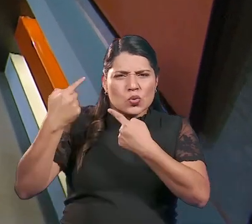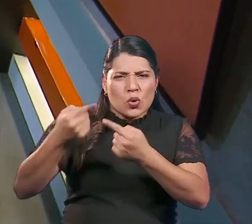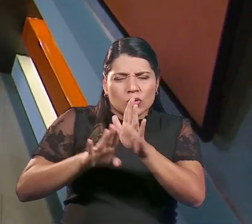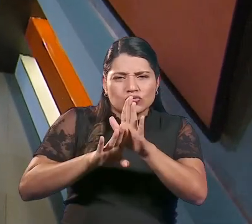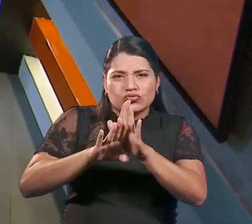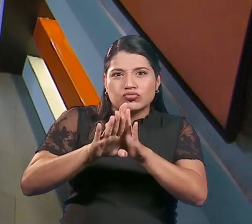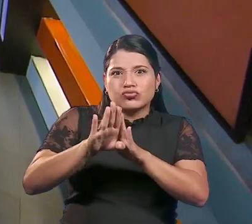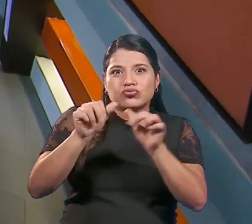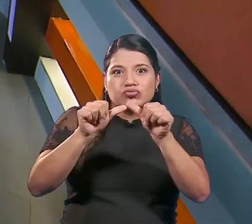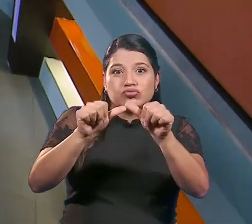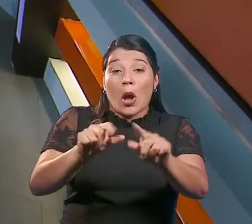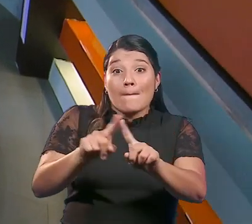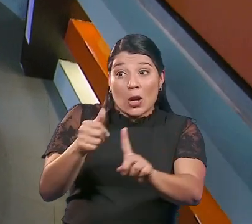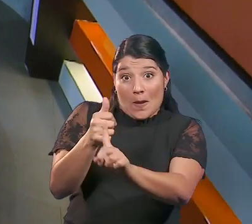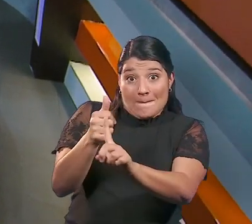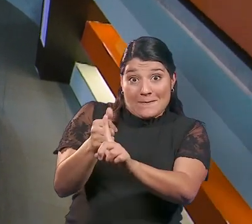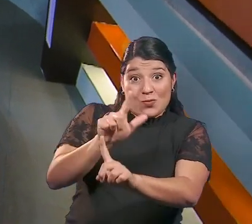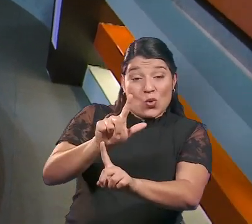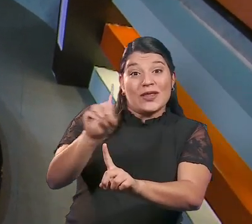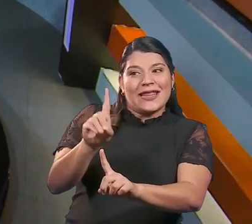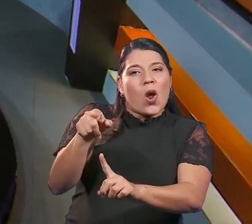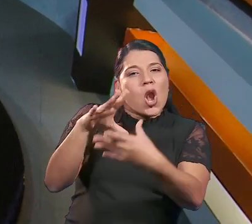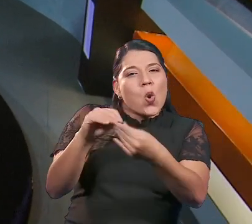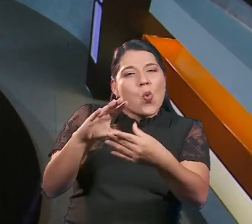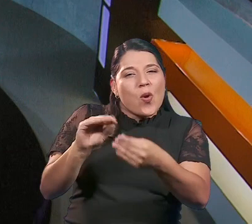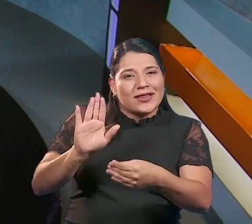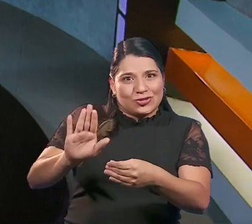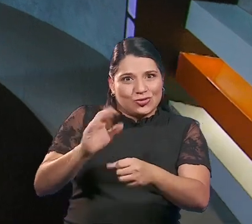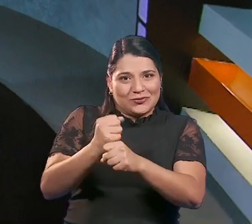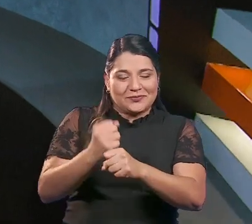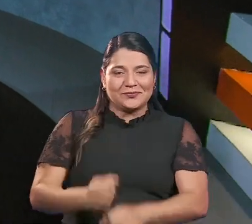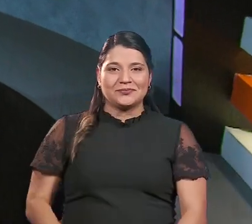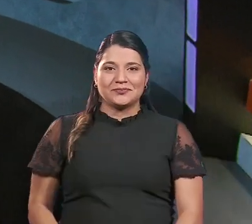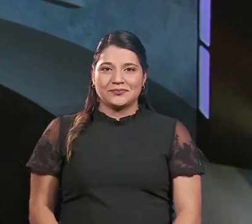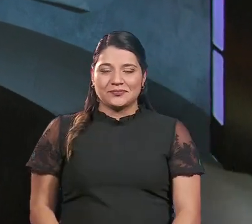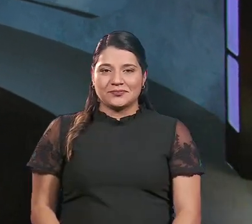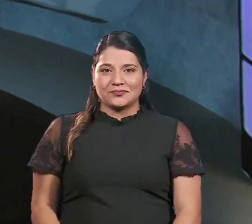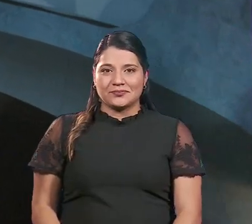un crecimiento constante, pero que sea el propio Luis Diego el que les cuente acerca de su gestión.